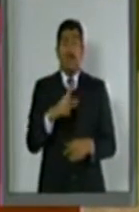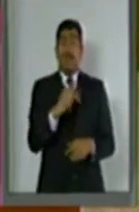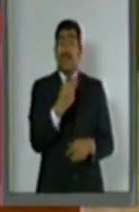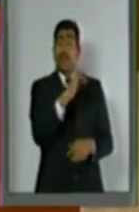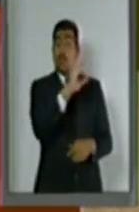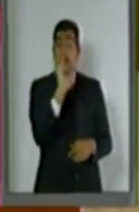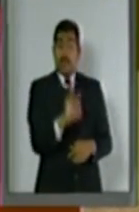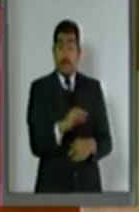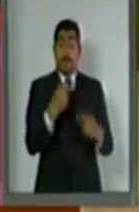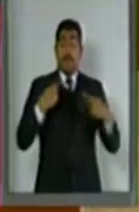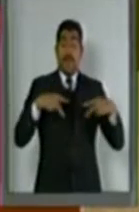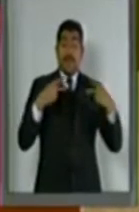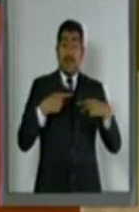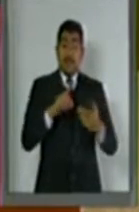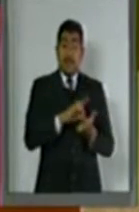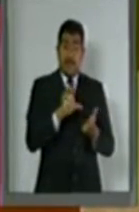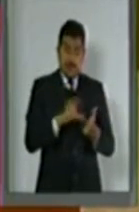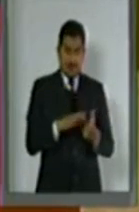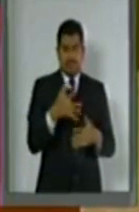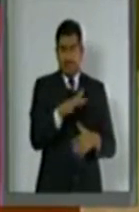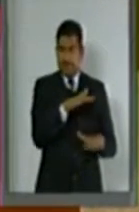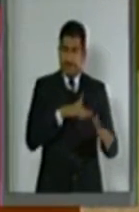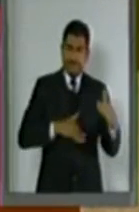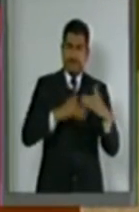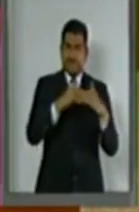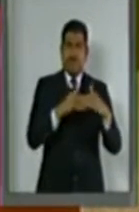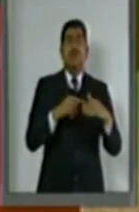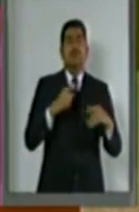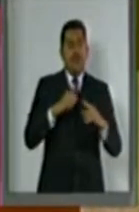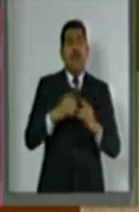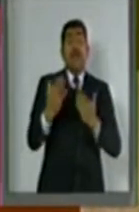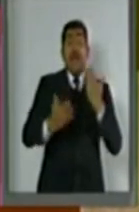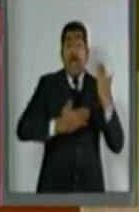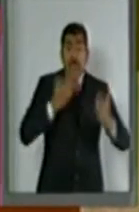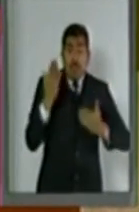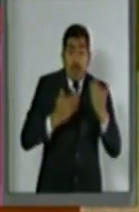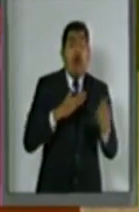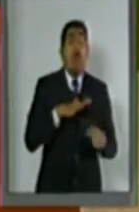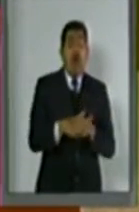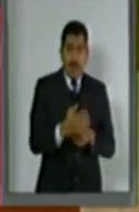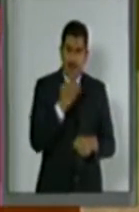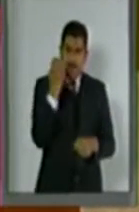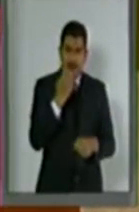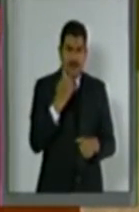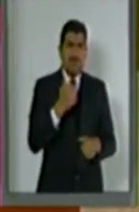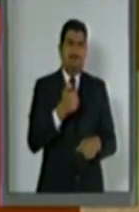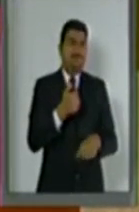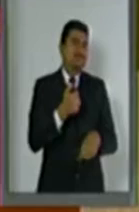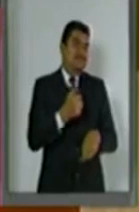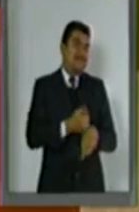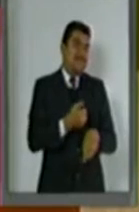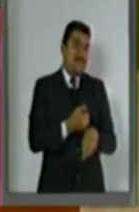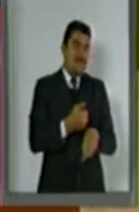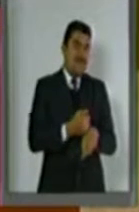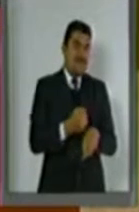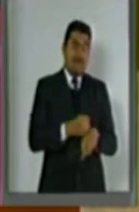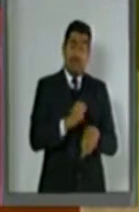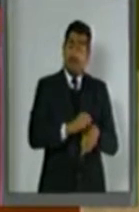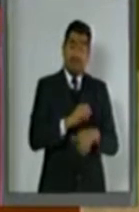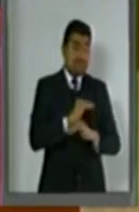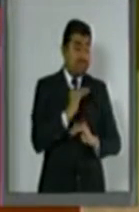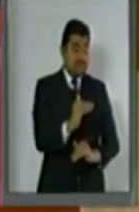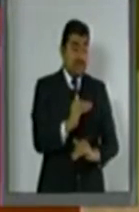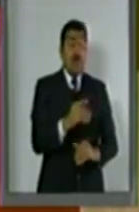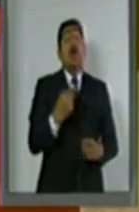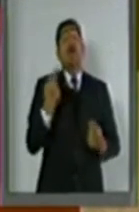población con discapacidad tiene como máximo estudios de la educación básica. La tasa de participación económica de la población con